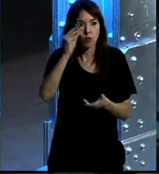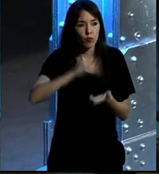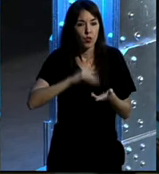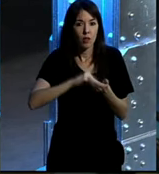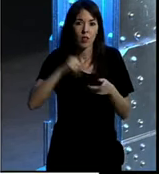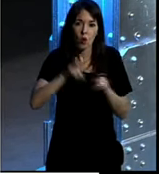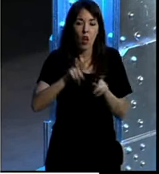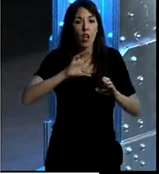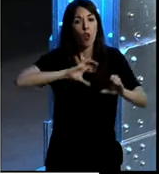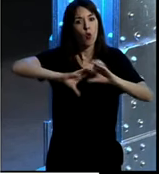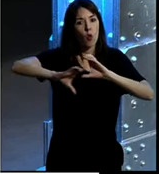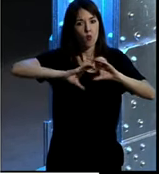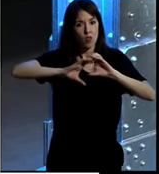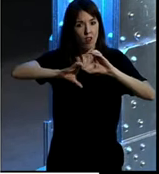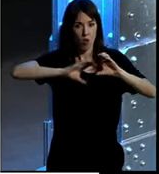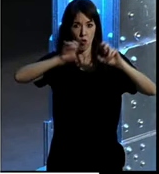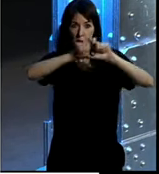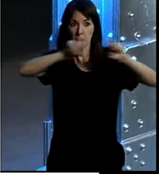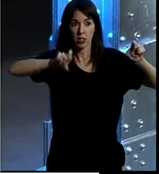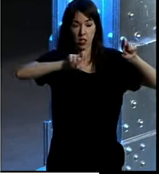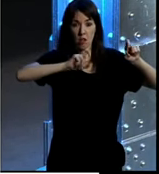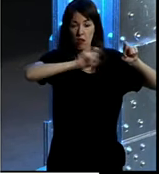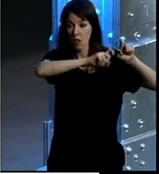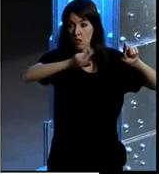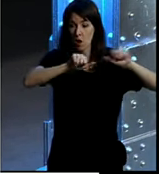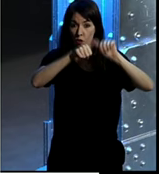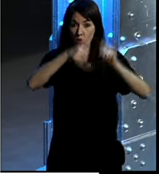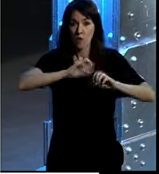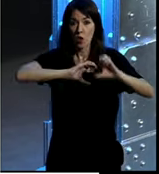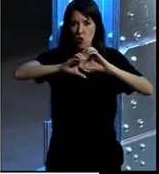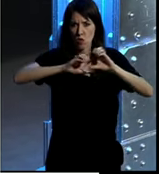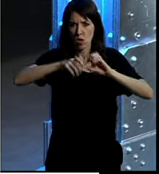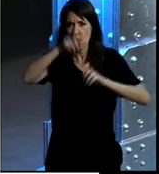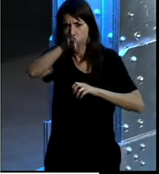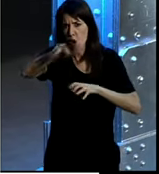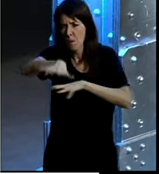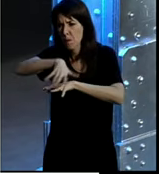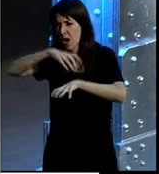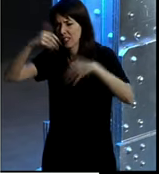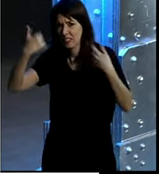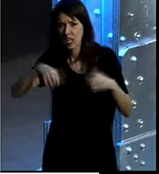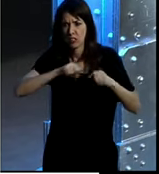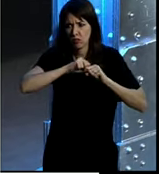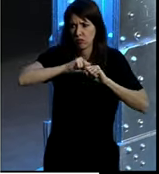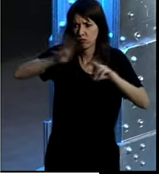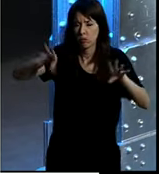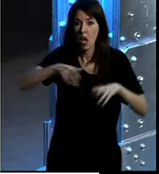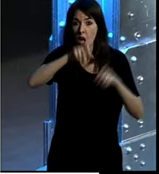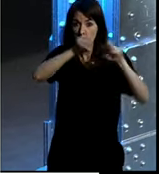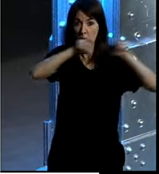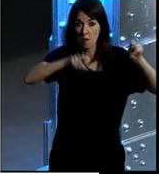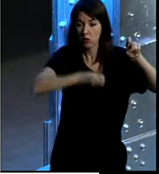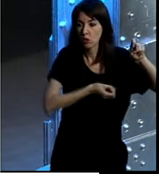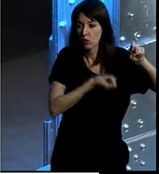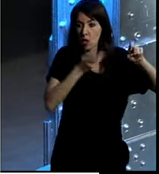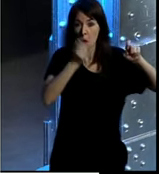aspectos, la comunicación empresarial, era, bueno, estábamos en un modelo de comunicación de masas. Había unos emisores, que eran las